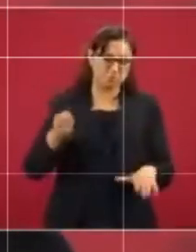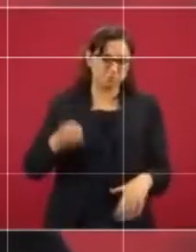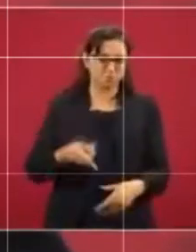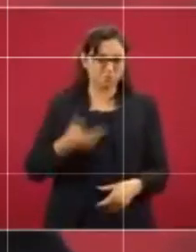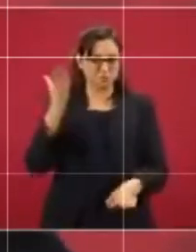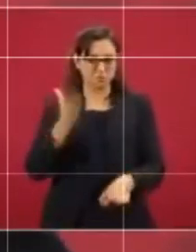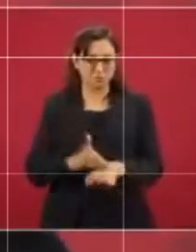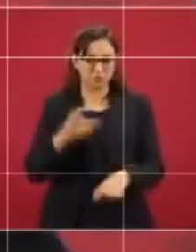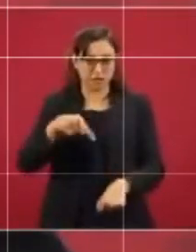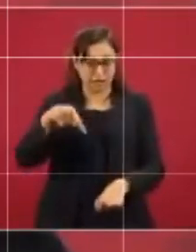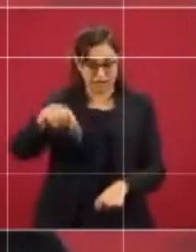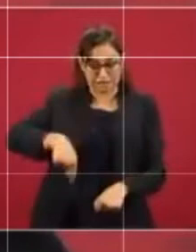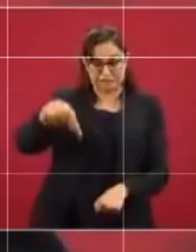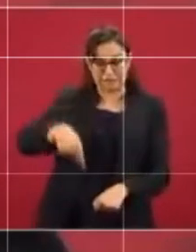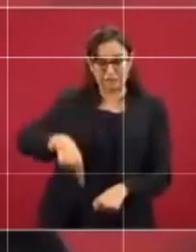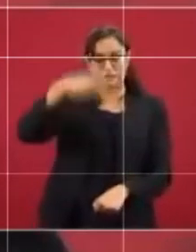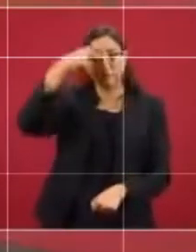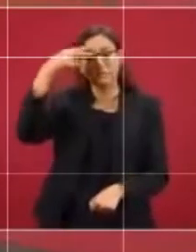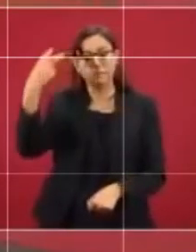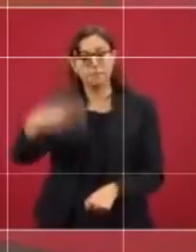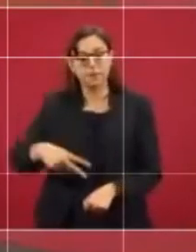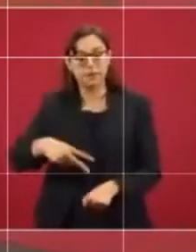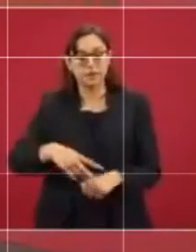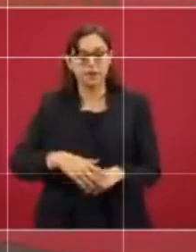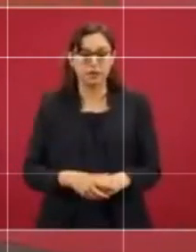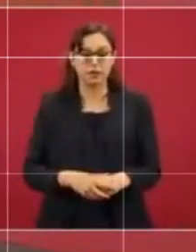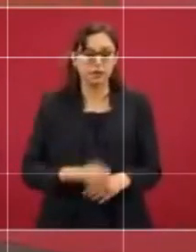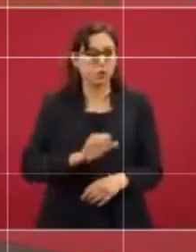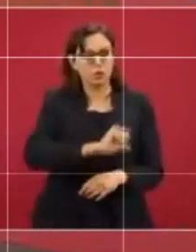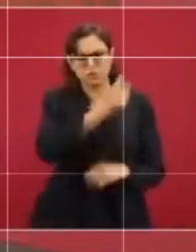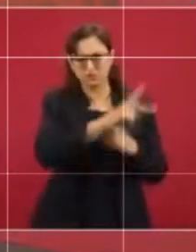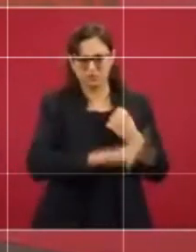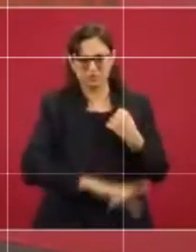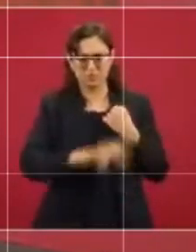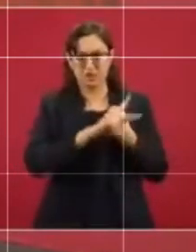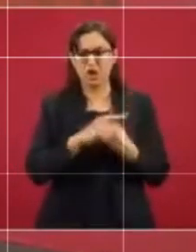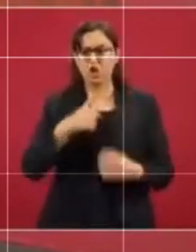por México y no en otros países.